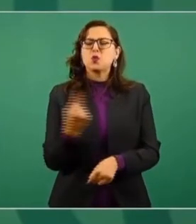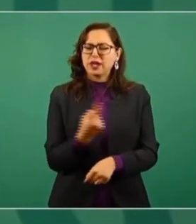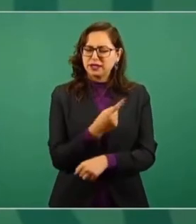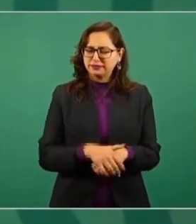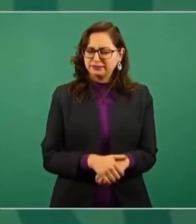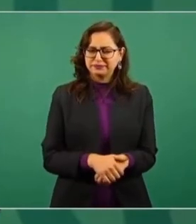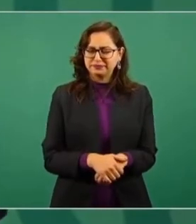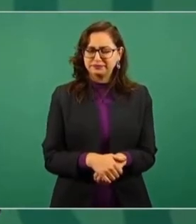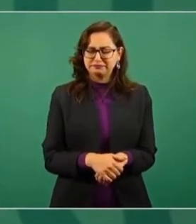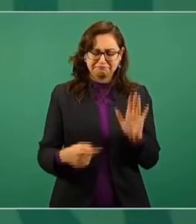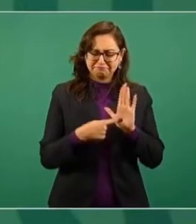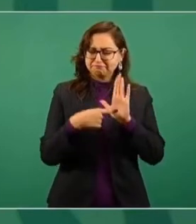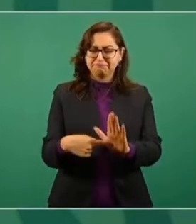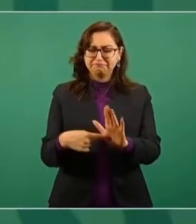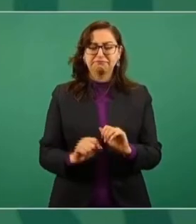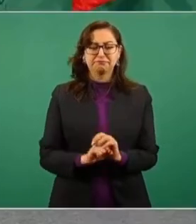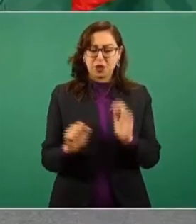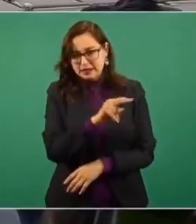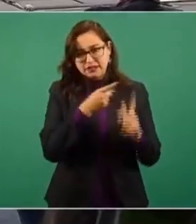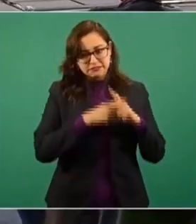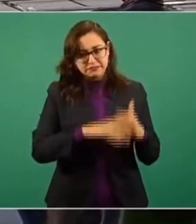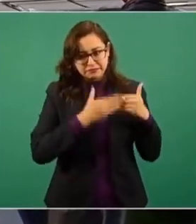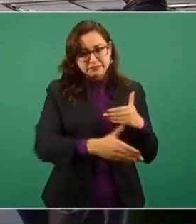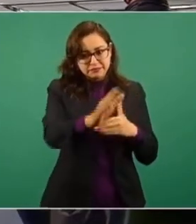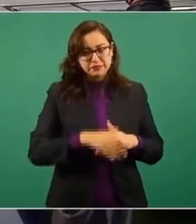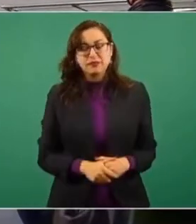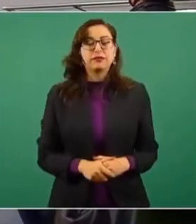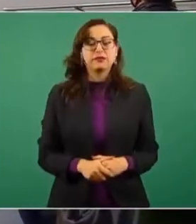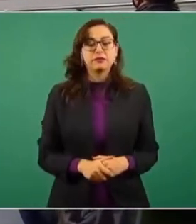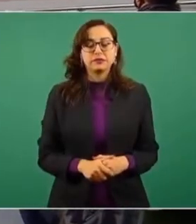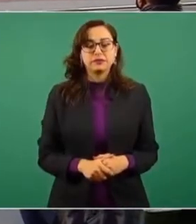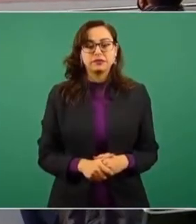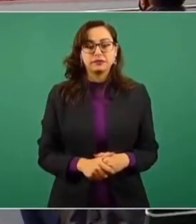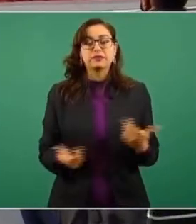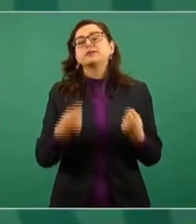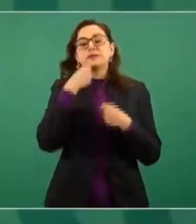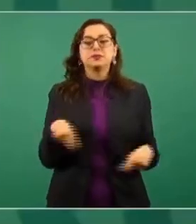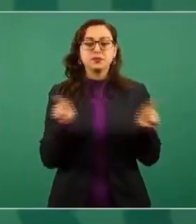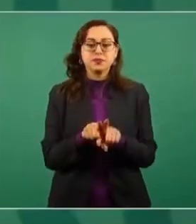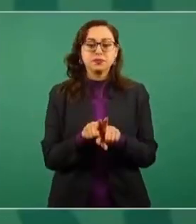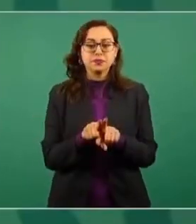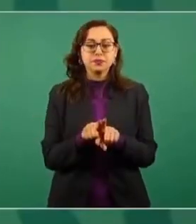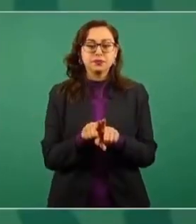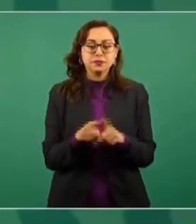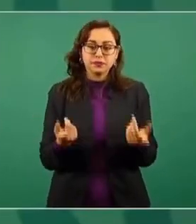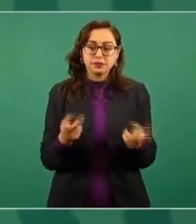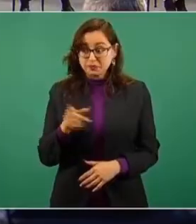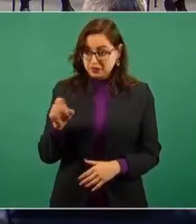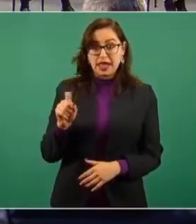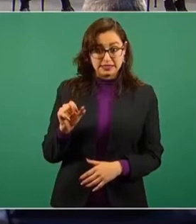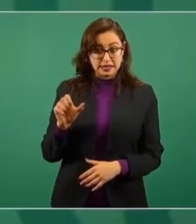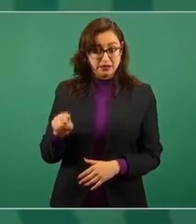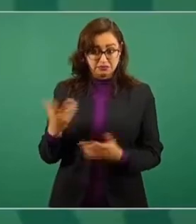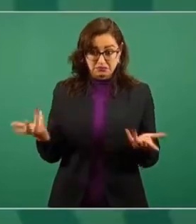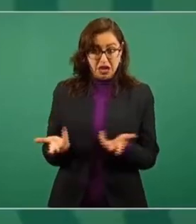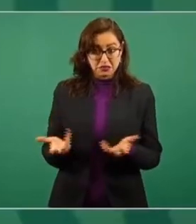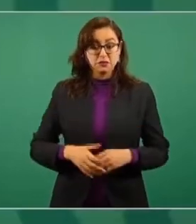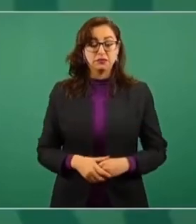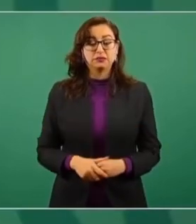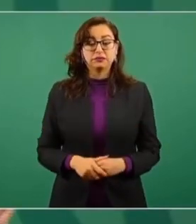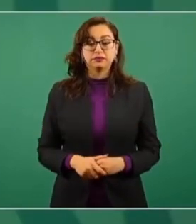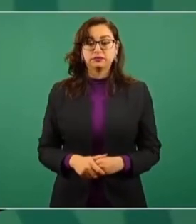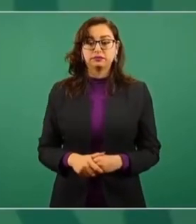Se implementó el programa La Escuela es Nuestra. Con Esteban se manejan los programas de becas, algo que fue muy importante